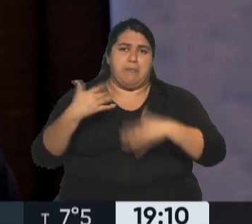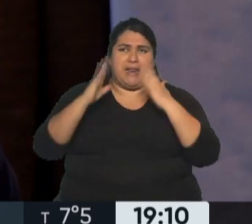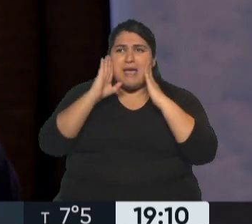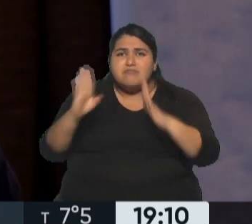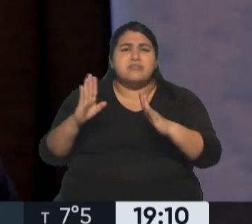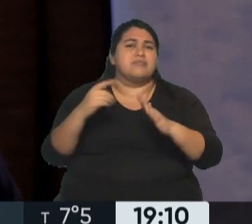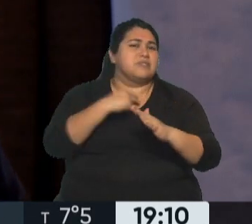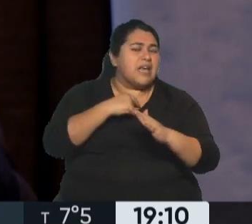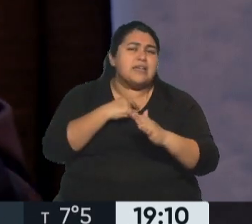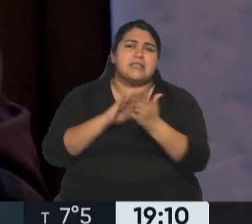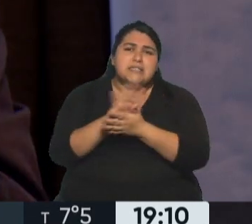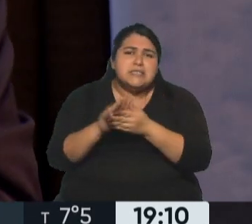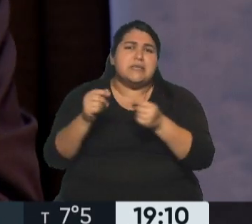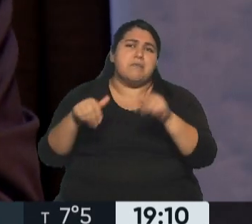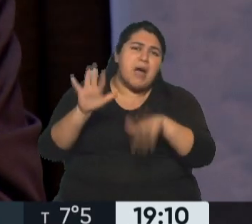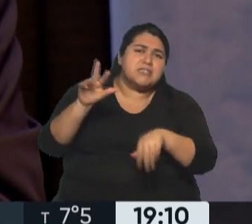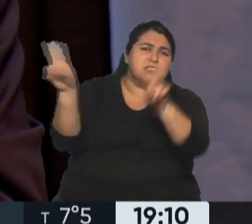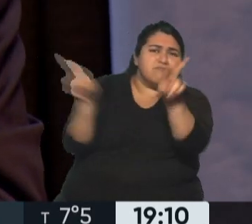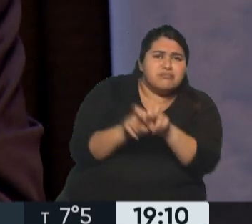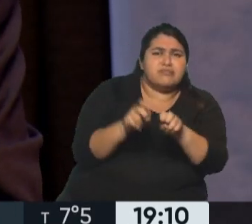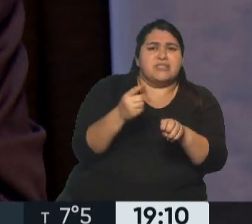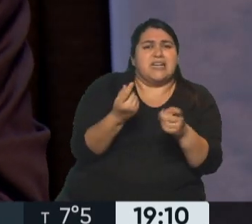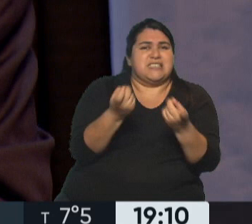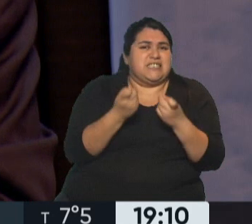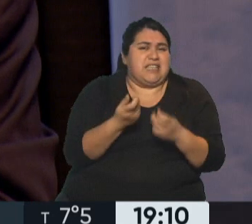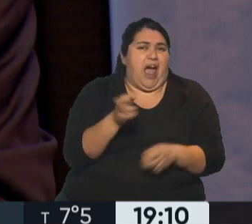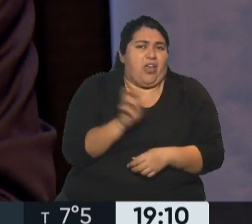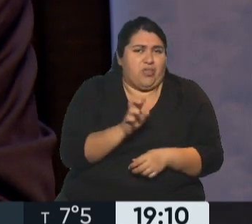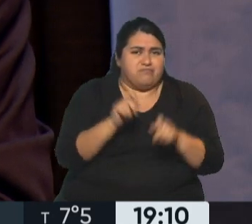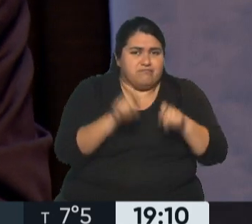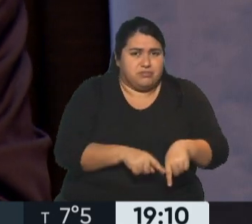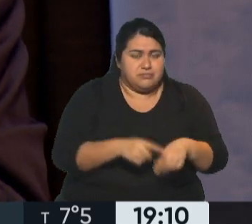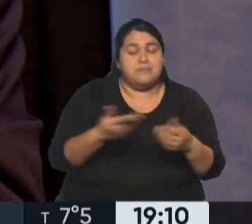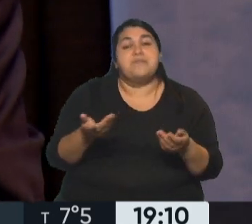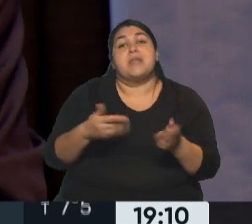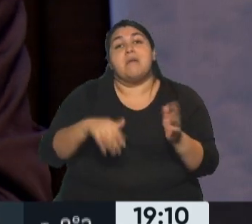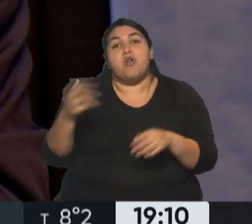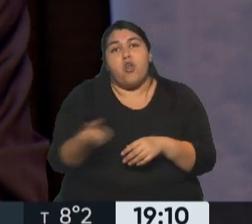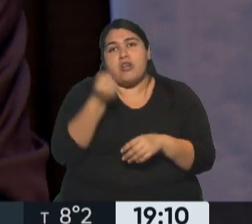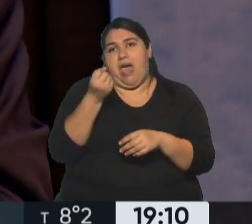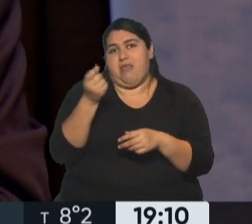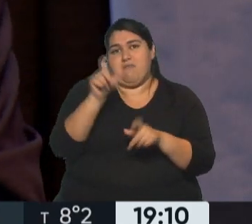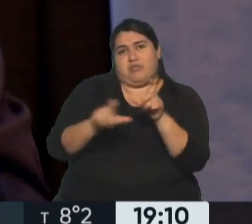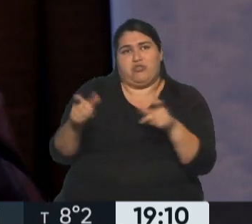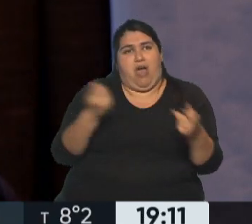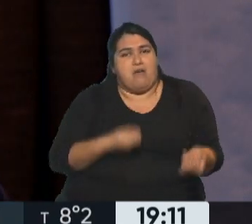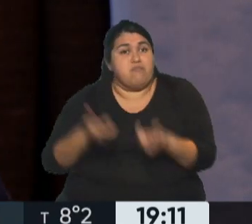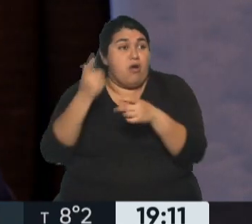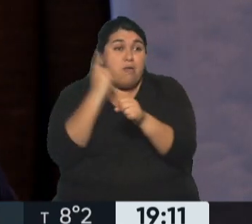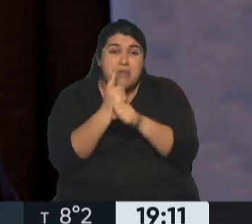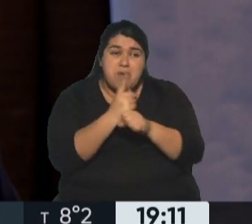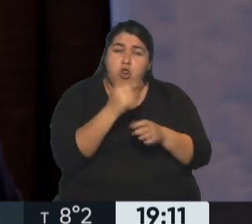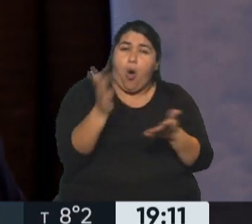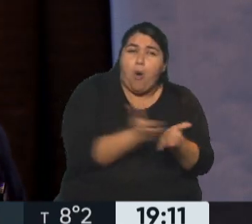sumar divisas y para ello es imprescindible lograr que los exportadores, primero los productores, vendan